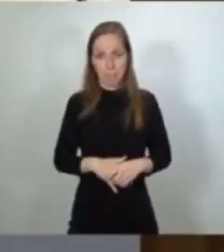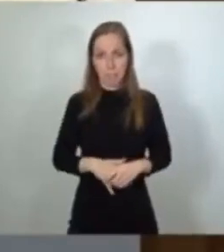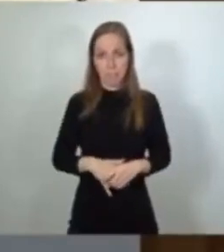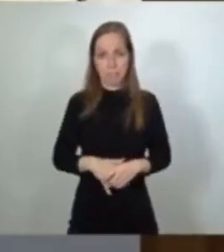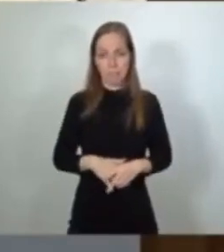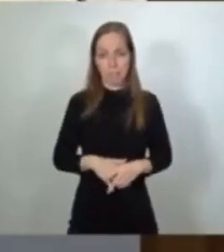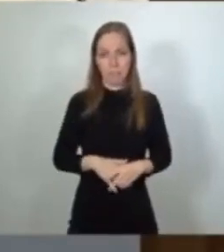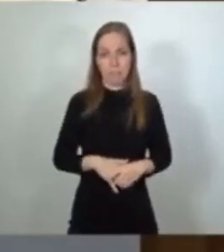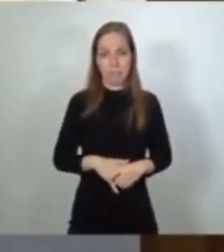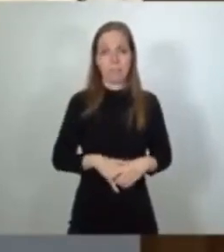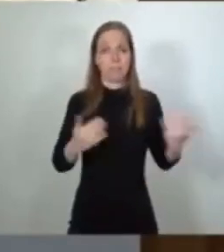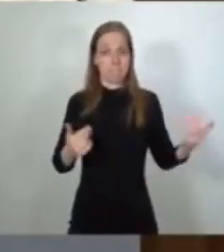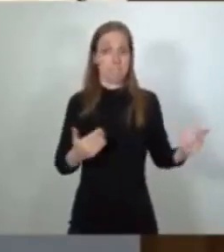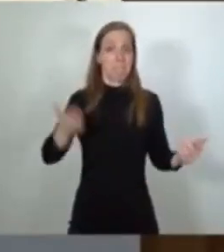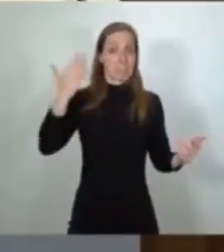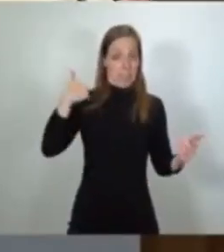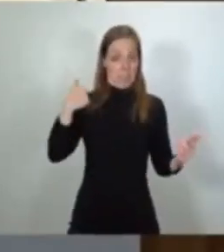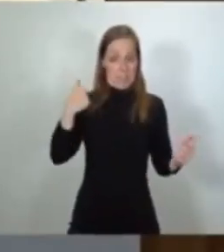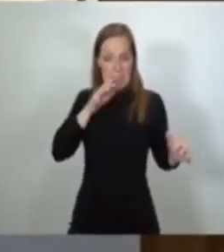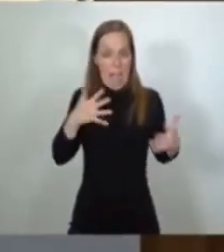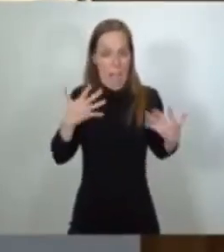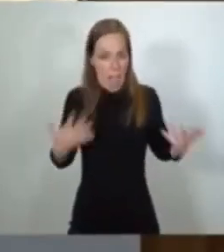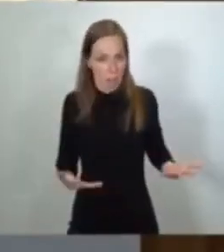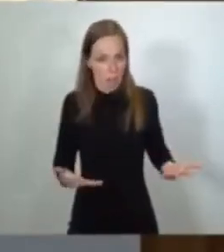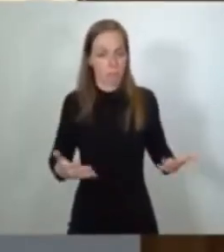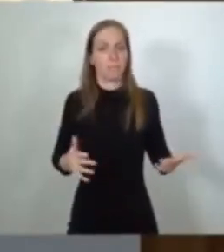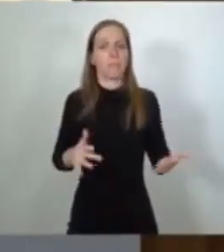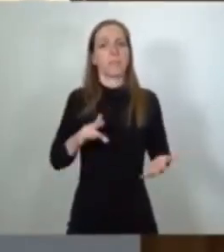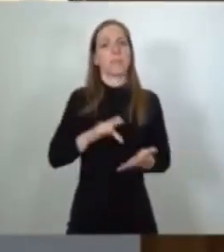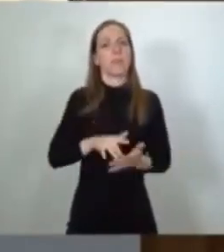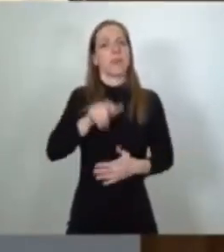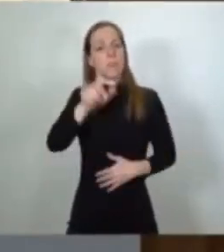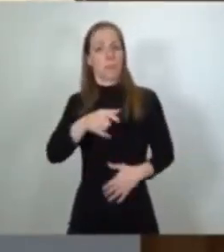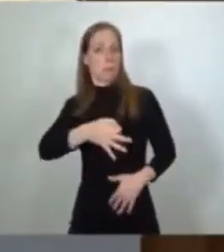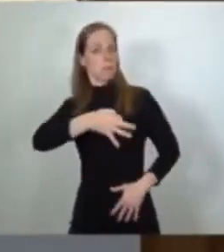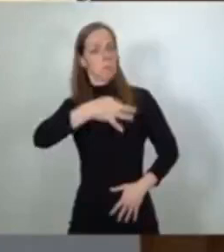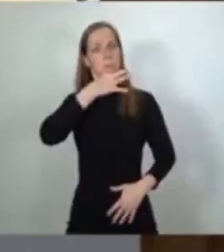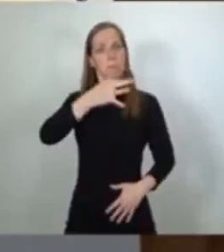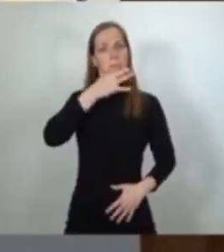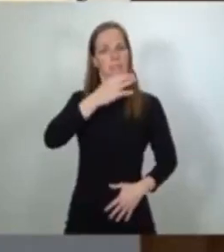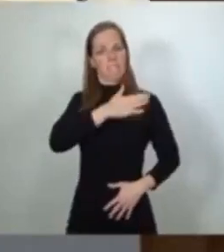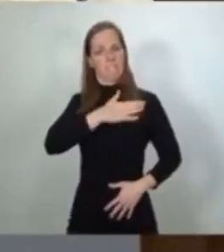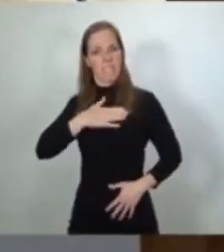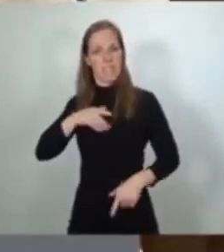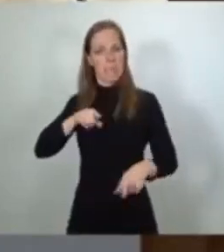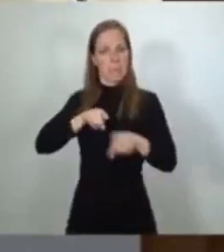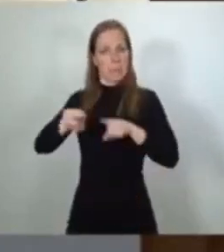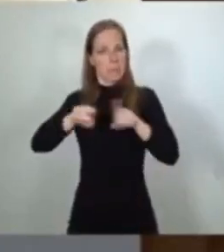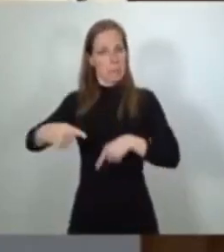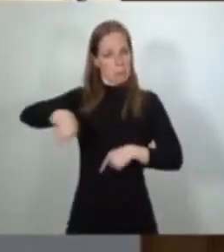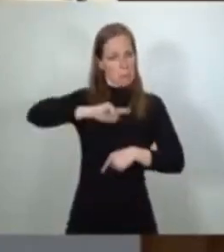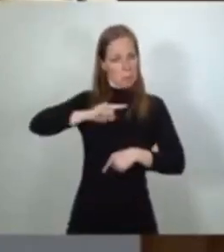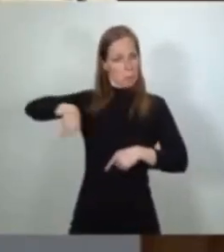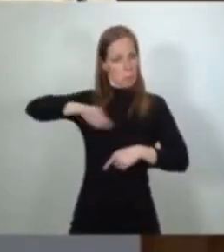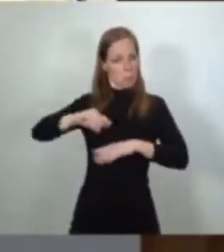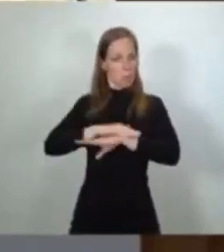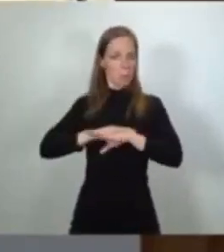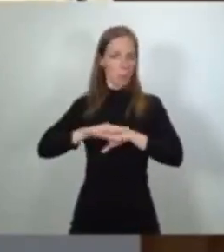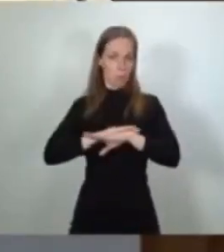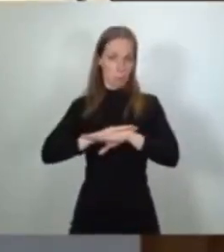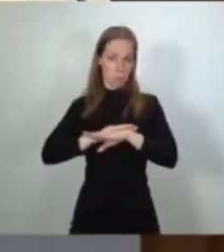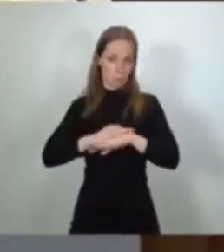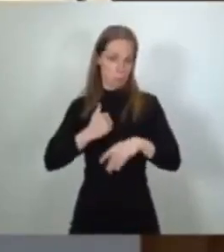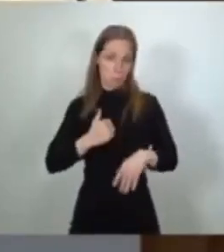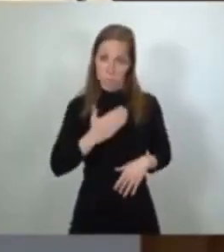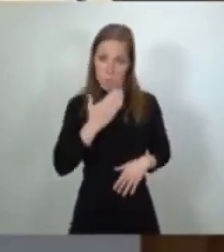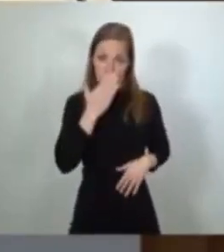Cuando entonces y ahora alguien desde una tribuna ha querido boicotear la acción de este Gobierno, créanme que